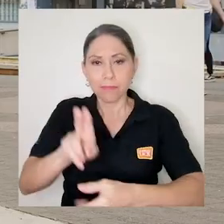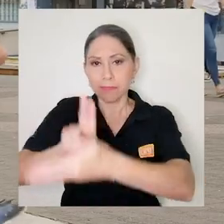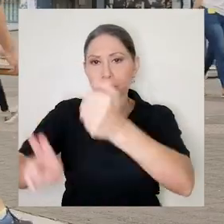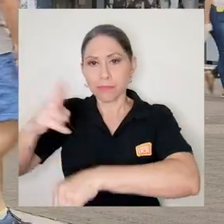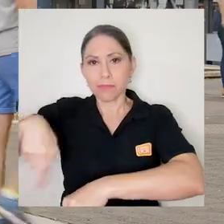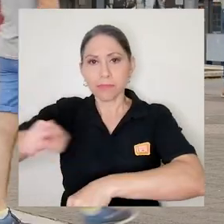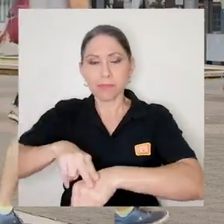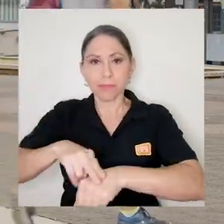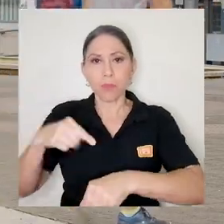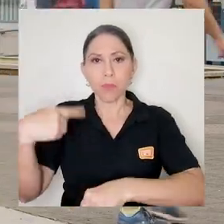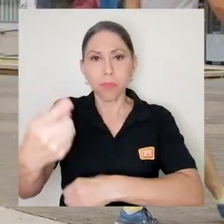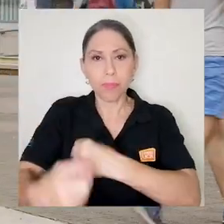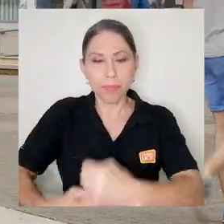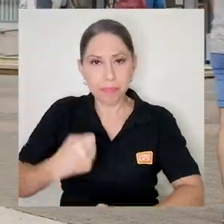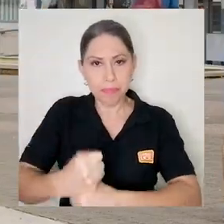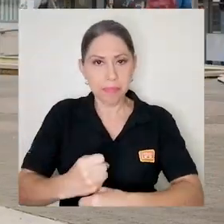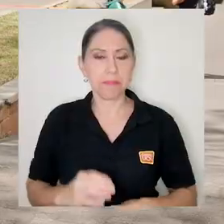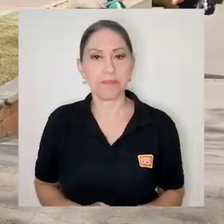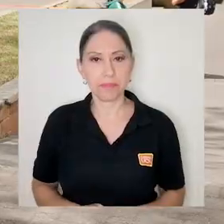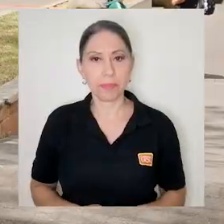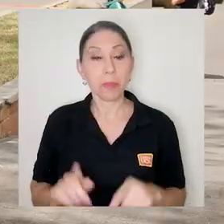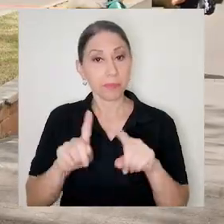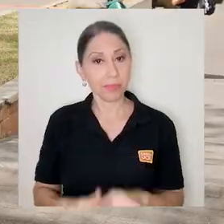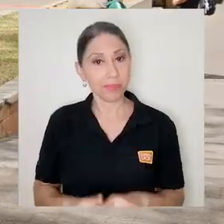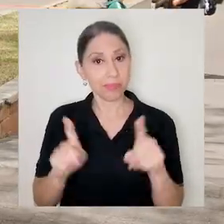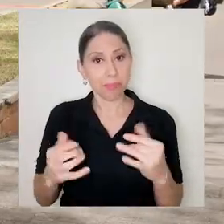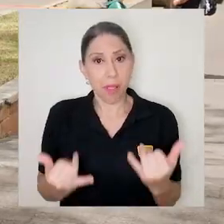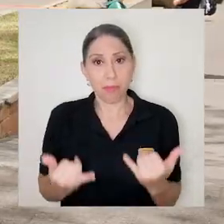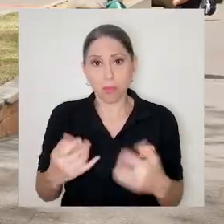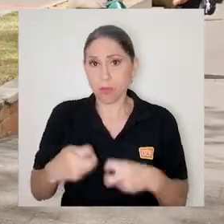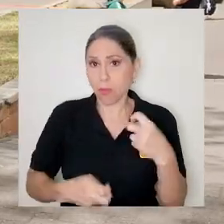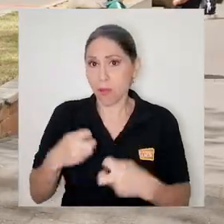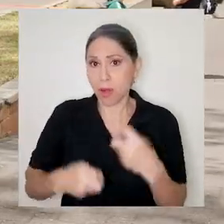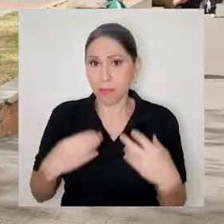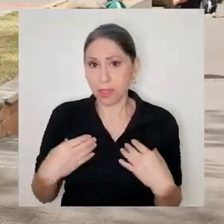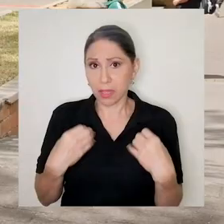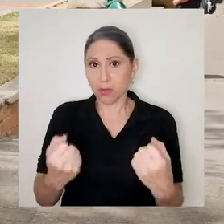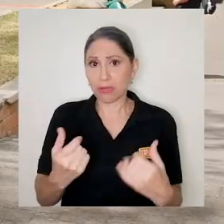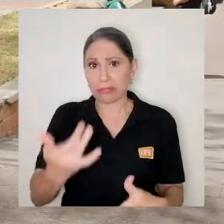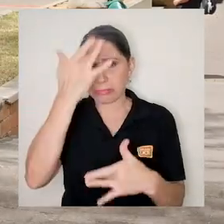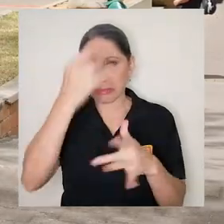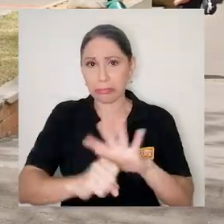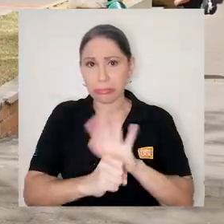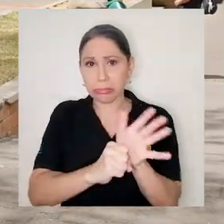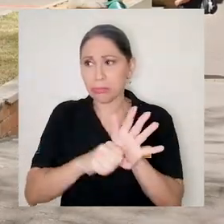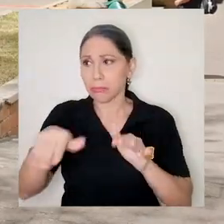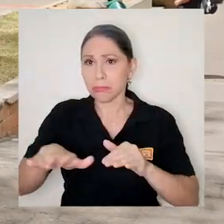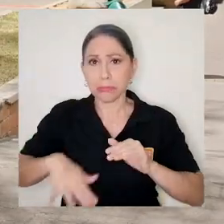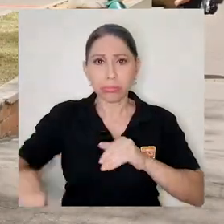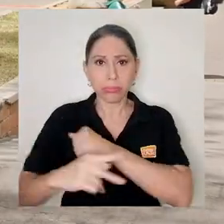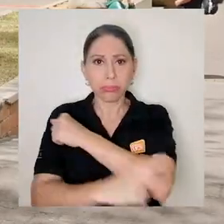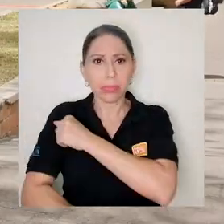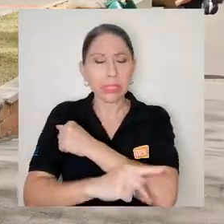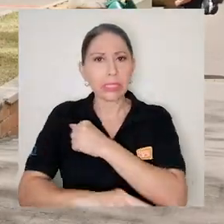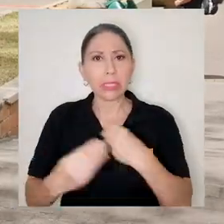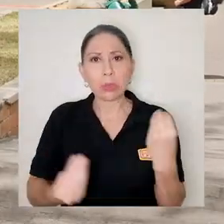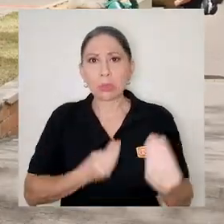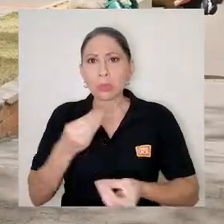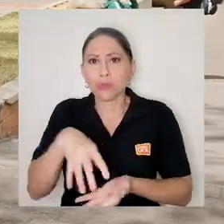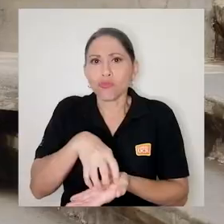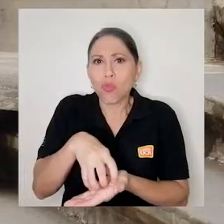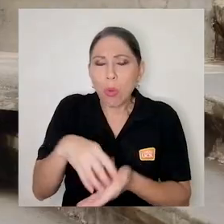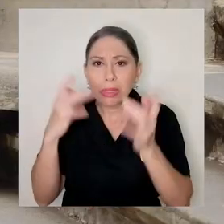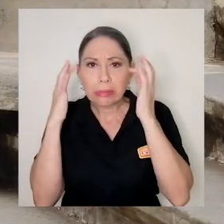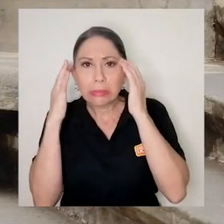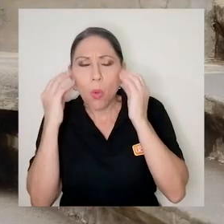Universidad Nacional para el año 2021. Sin embargo, la actual crisis sanitaria que atraviesa el país ha generado serias preocupaciones y